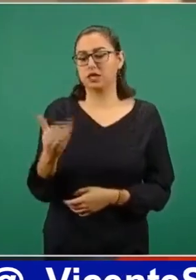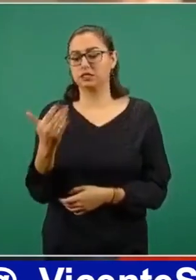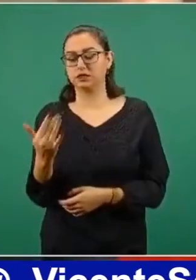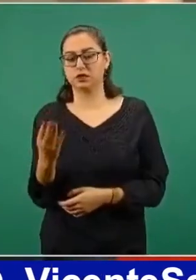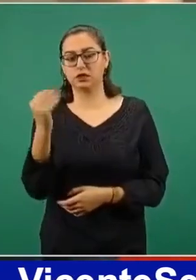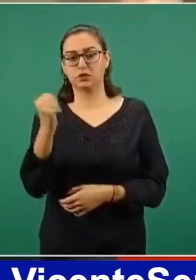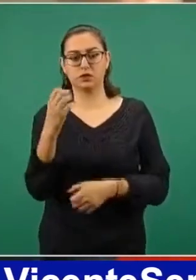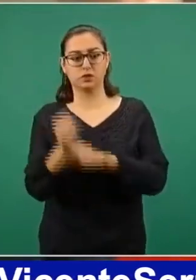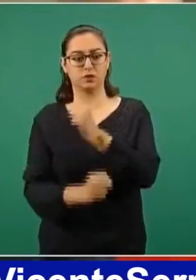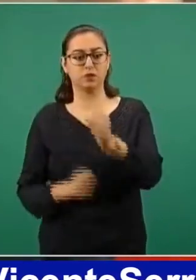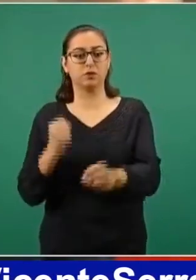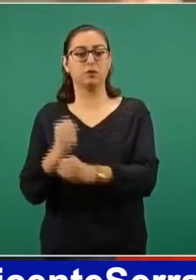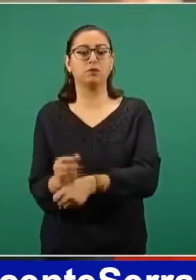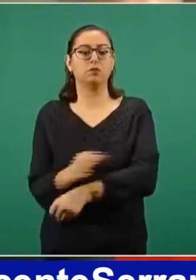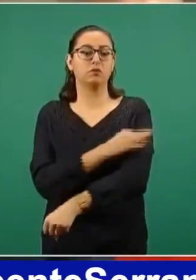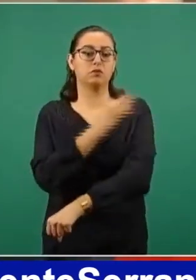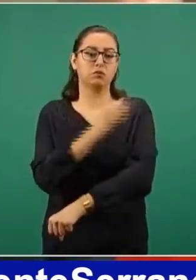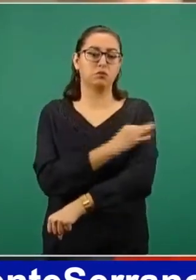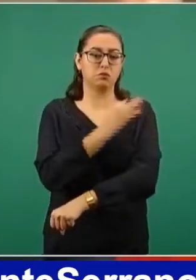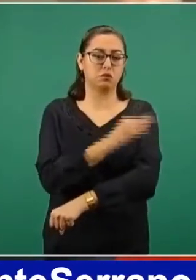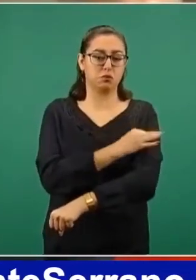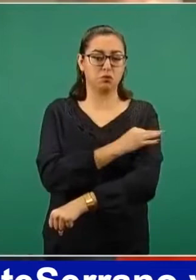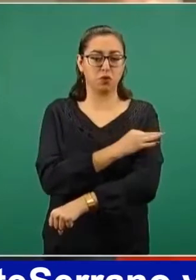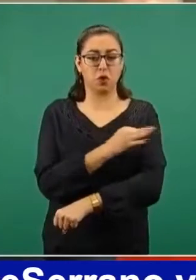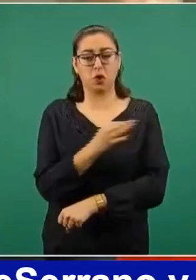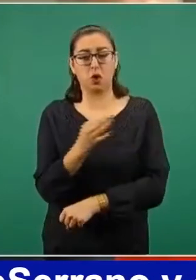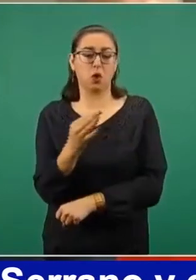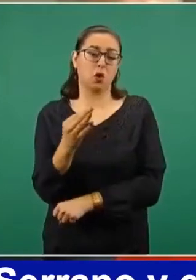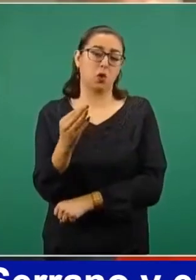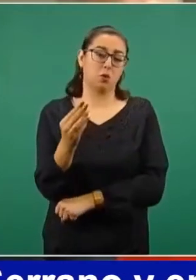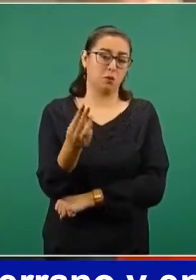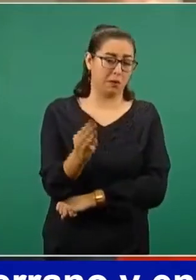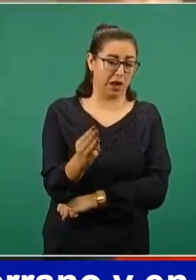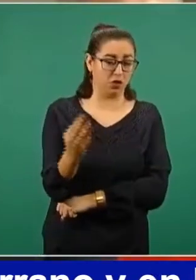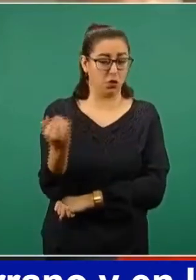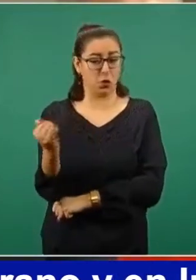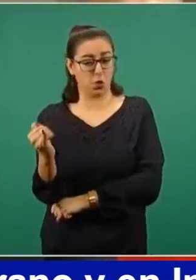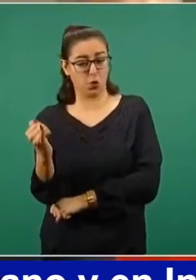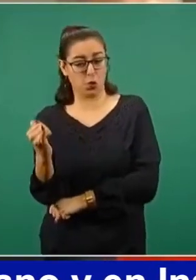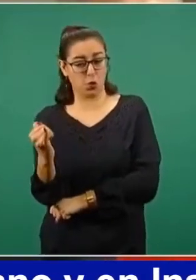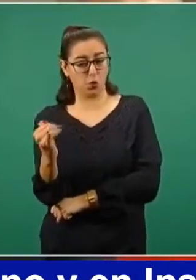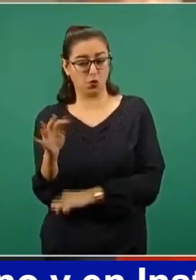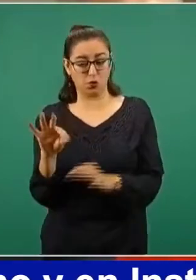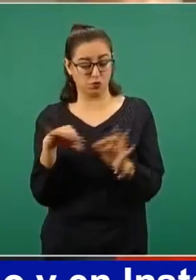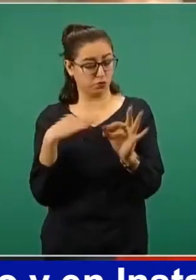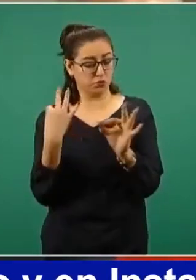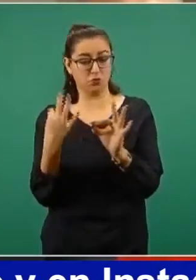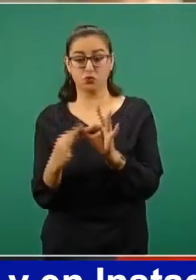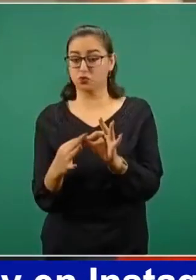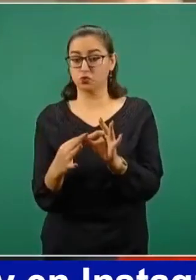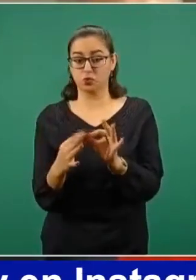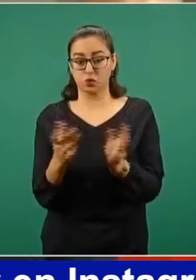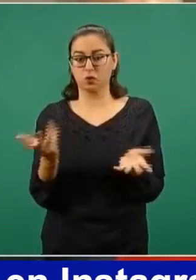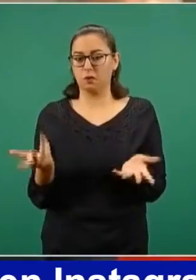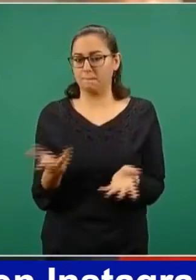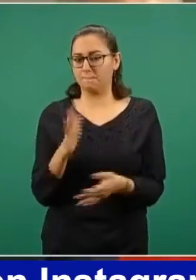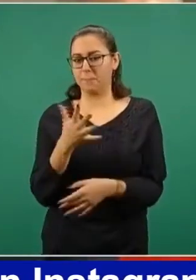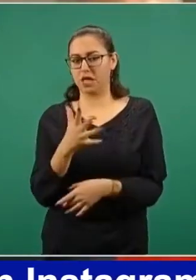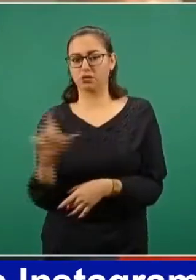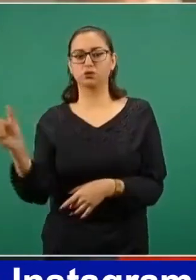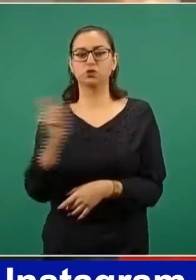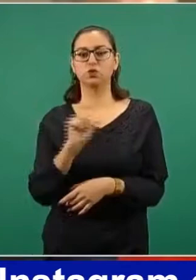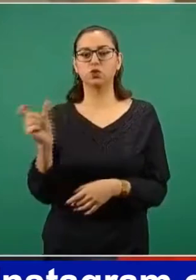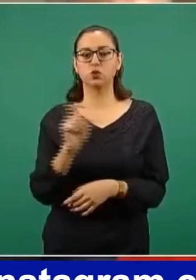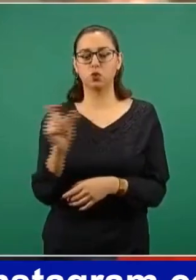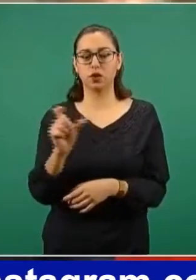se va a terminar de vacunar por ahí por finales de junio. Puedo preguntarle si para cuándo más o menos prevé que